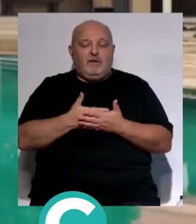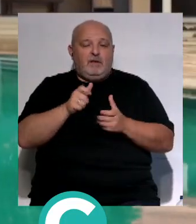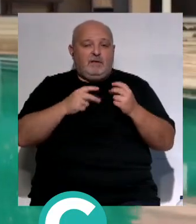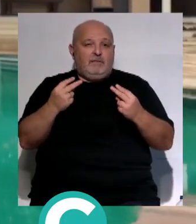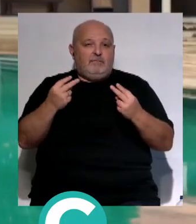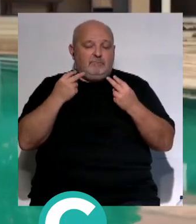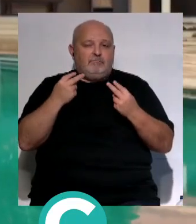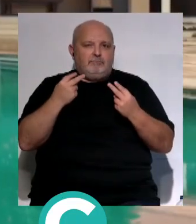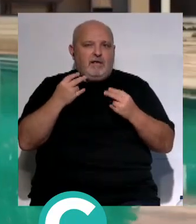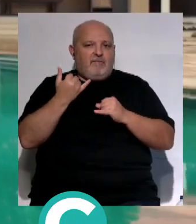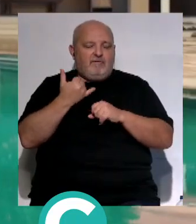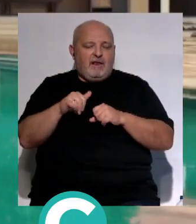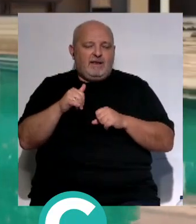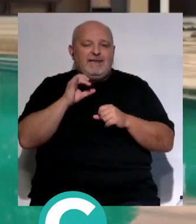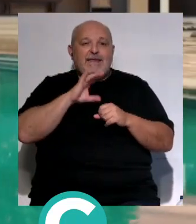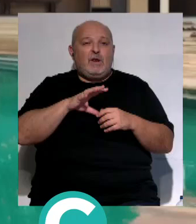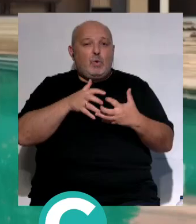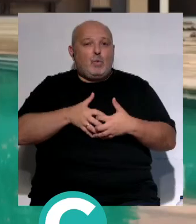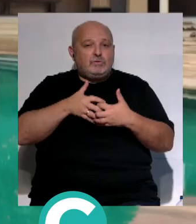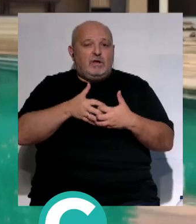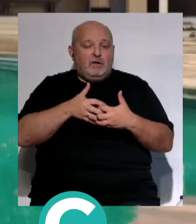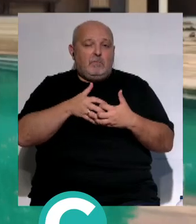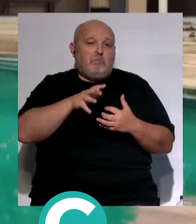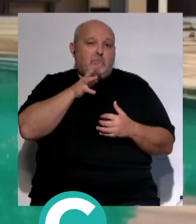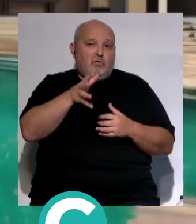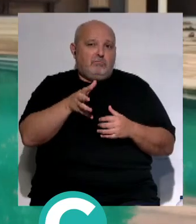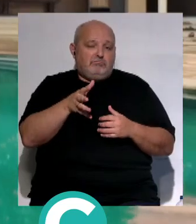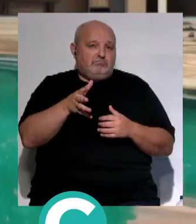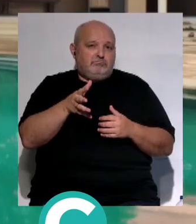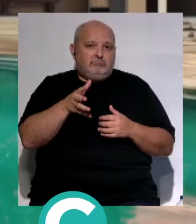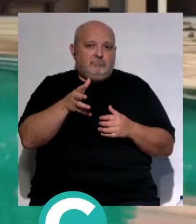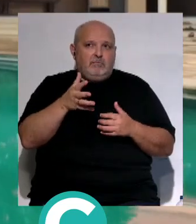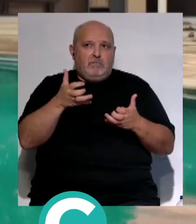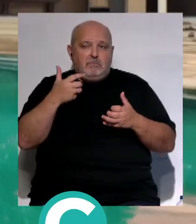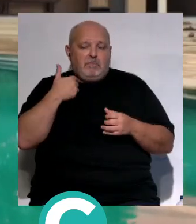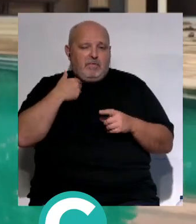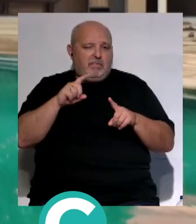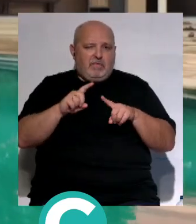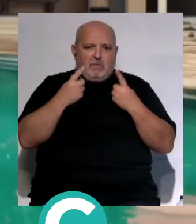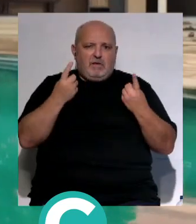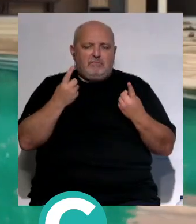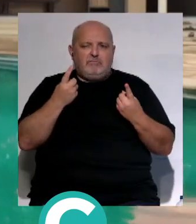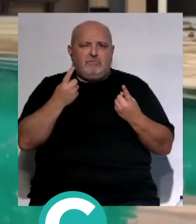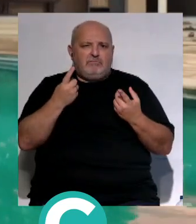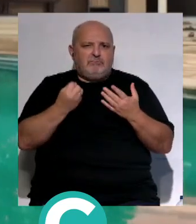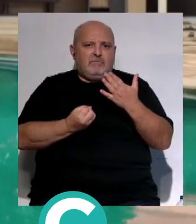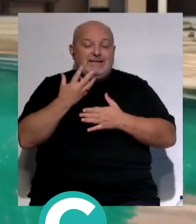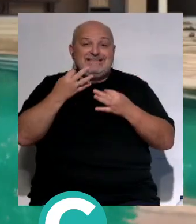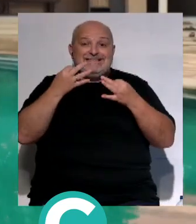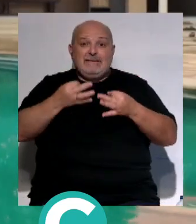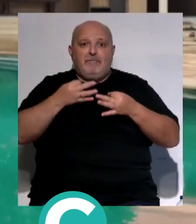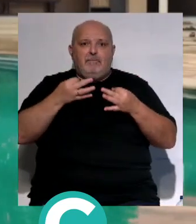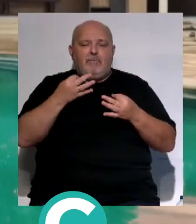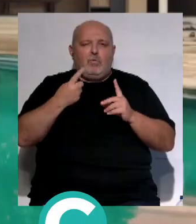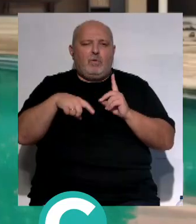gente que al final quien lucha, ya sea porque cae, gana, pierde todo lo que pueda suceder, siempre.